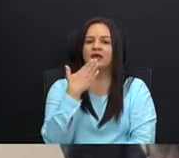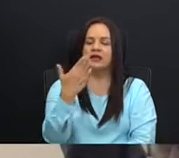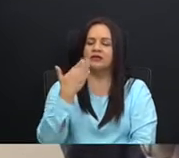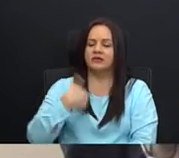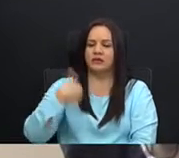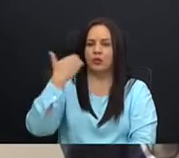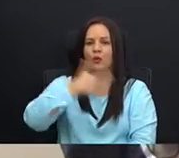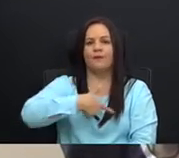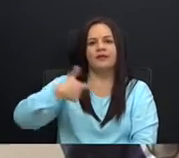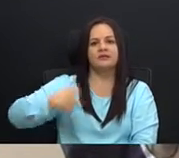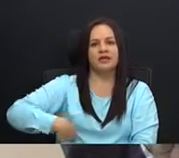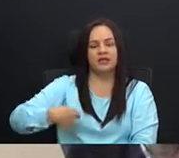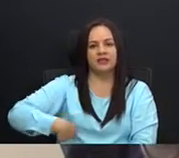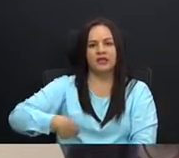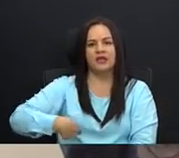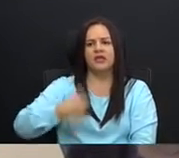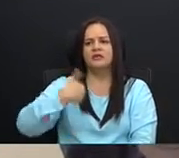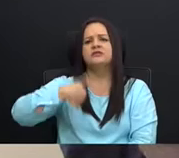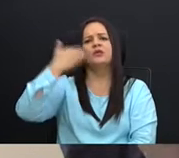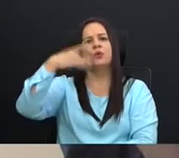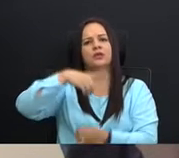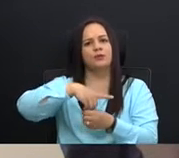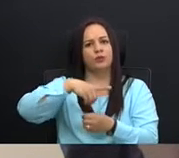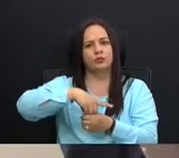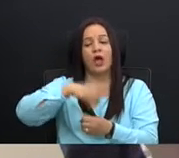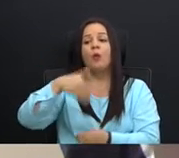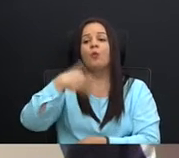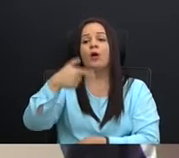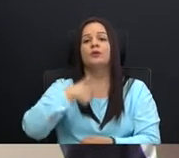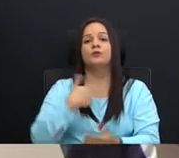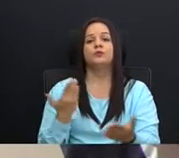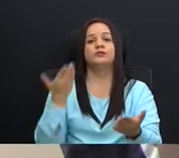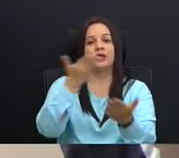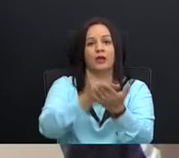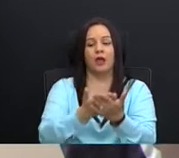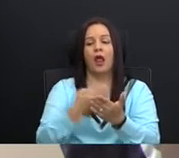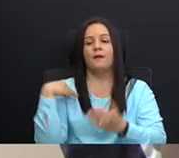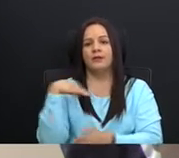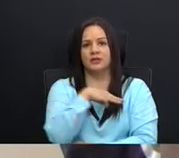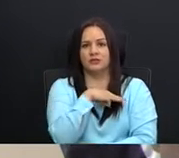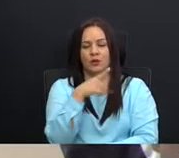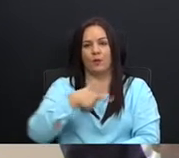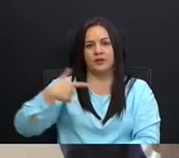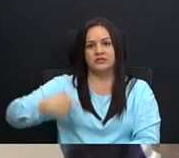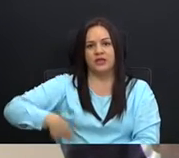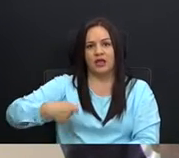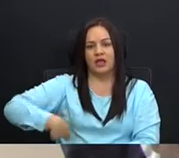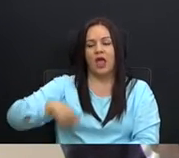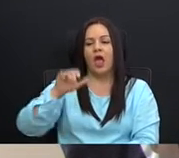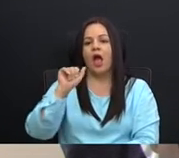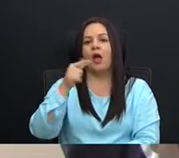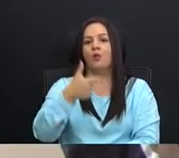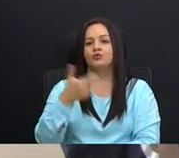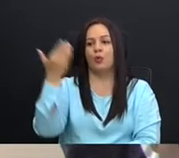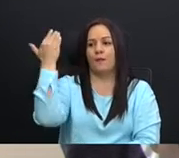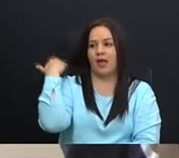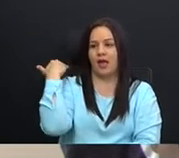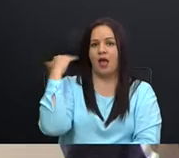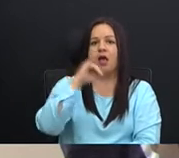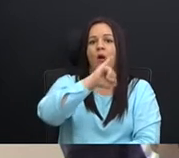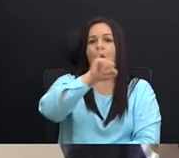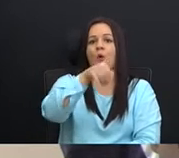señor presidente, señor diputado, cuando llegué, al ministerio, de la presidencia, en agosto pasado, don Juan Alfaro,